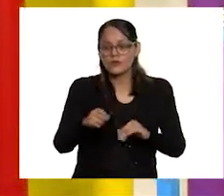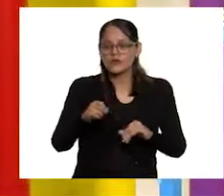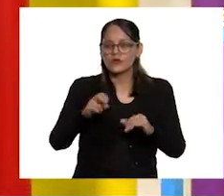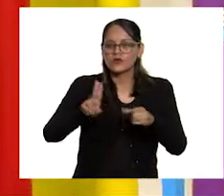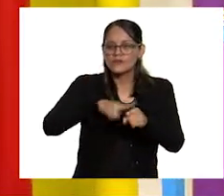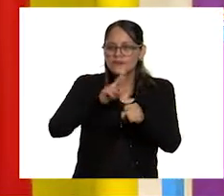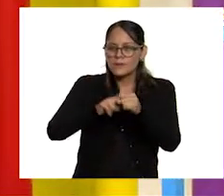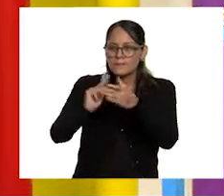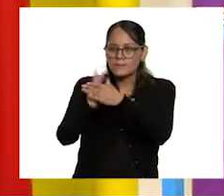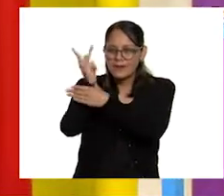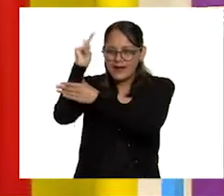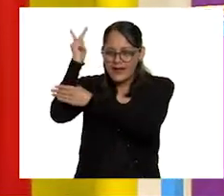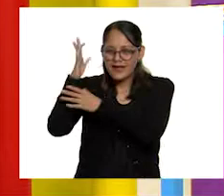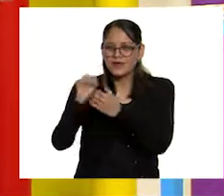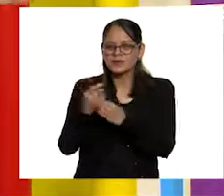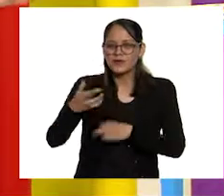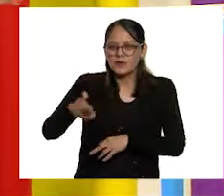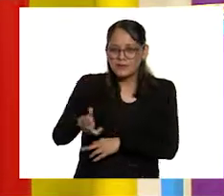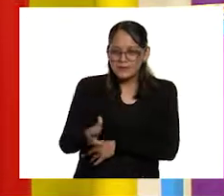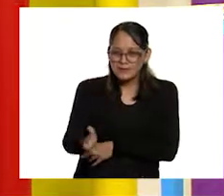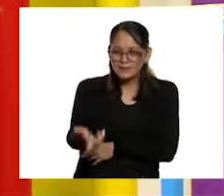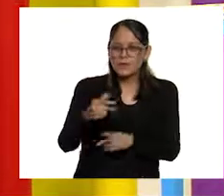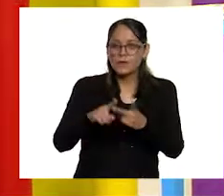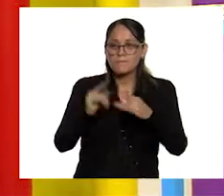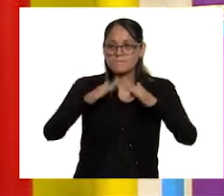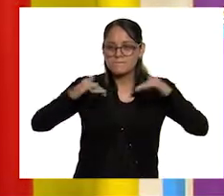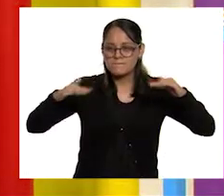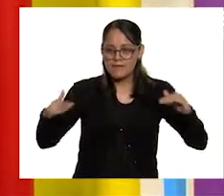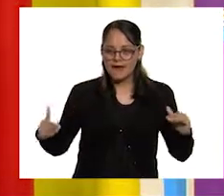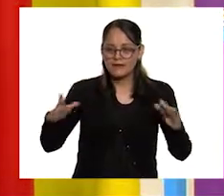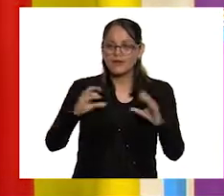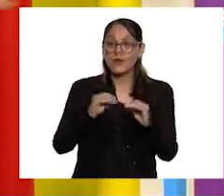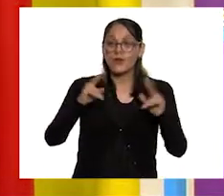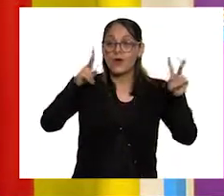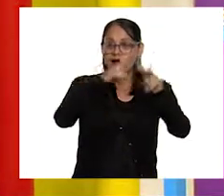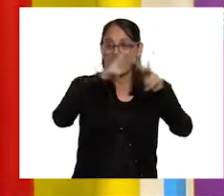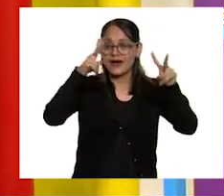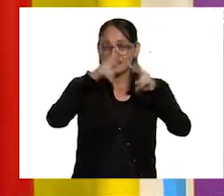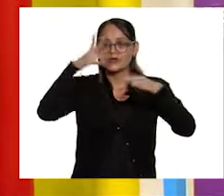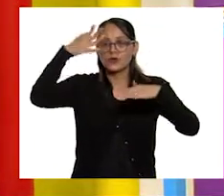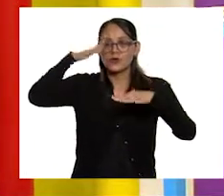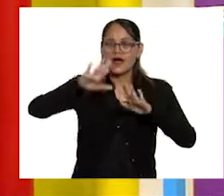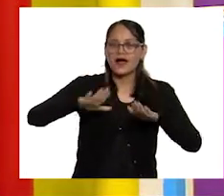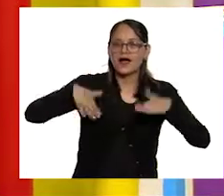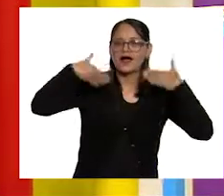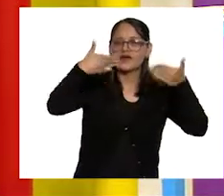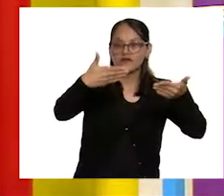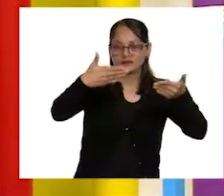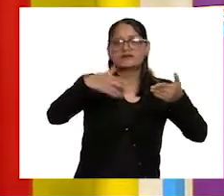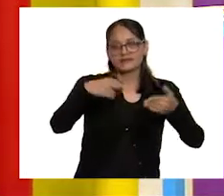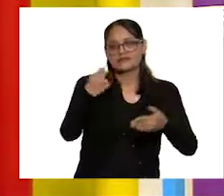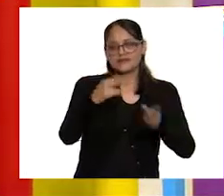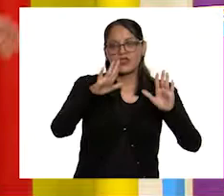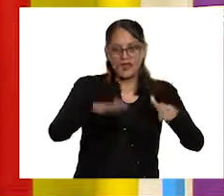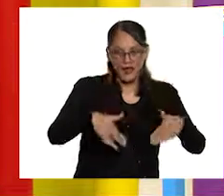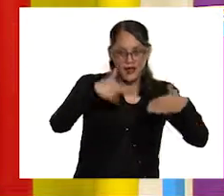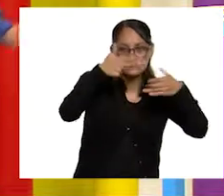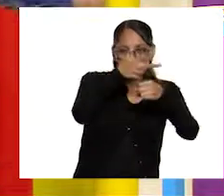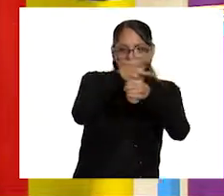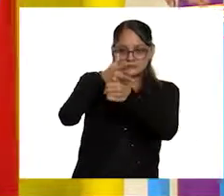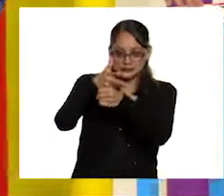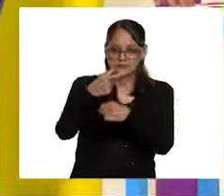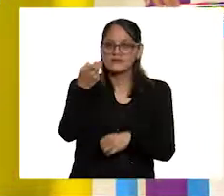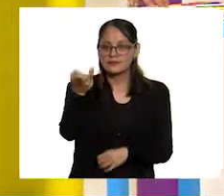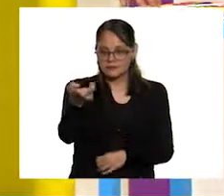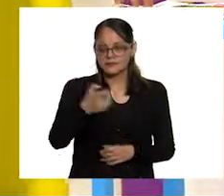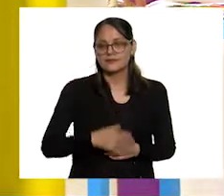naturaleza, se van a un río, a los mares o por el aire, pues eso es al aire libre, ¿verdad? Esto es